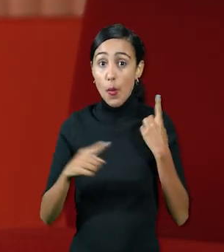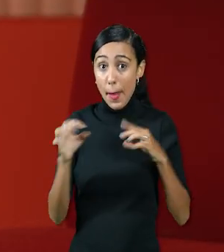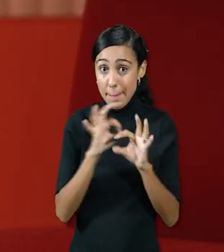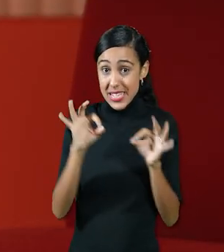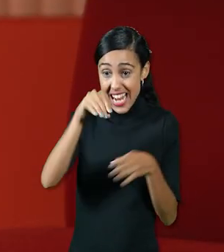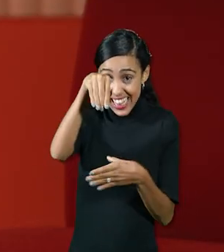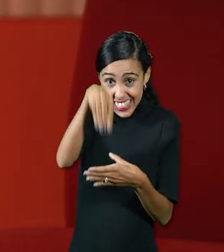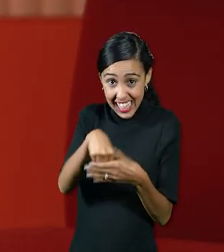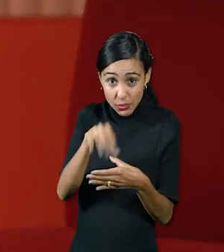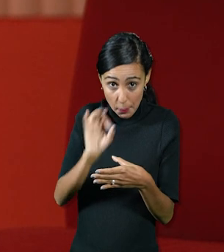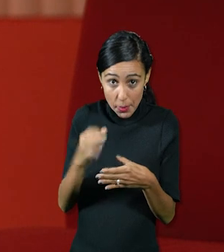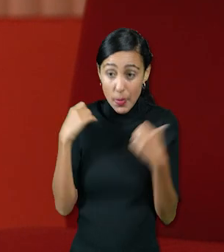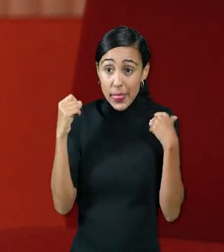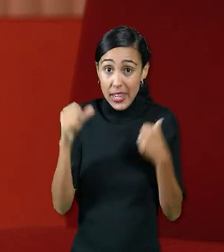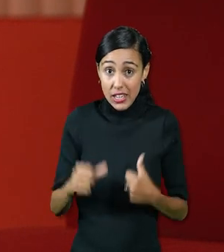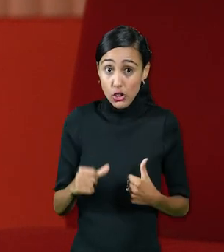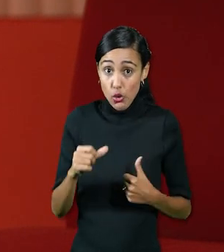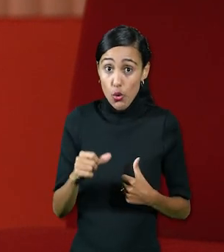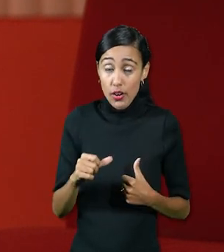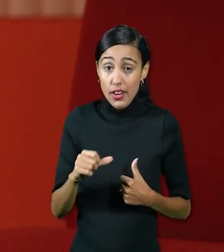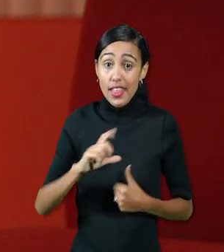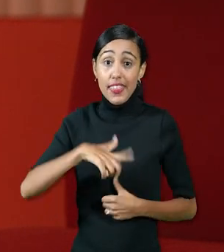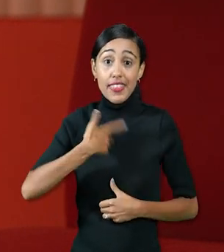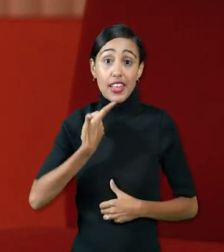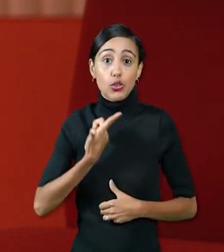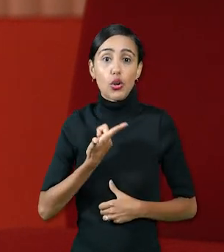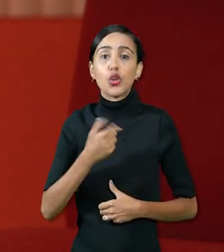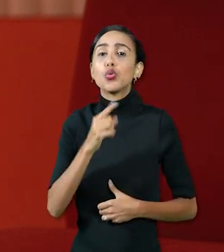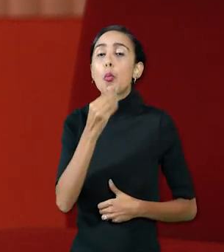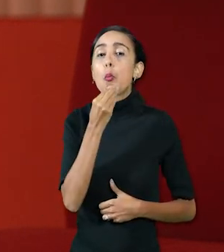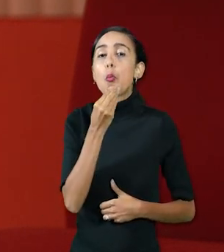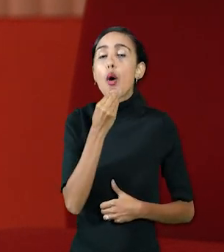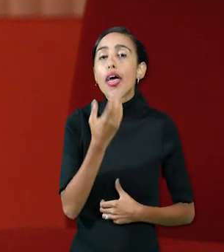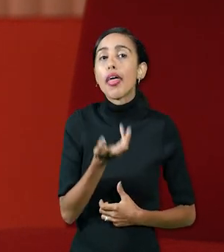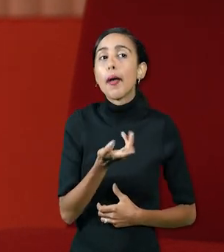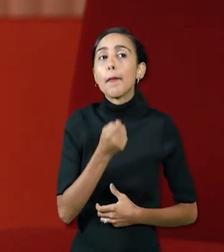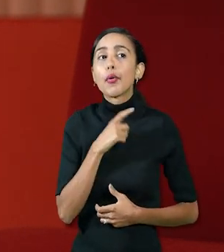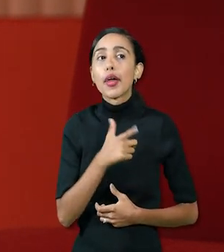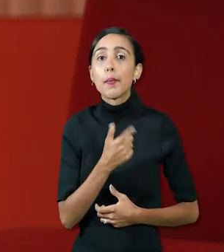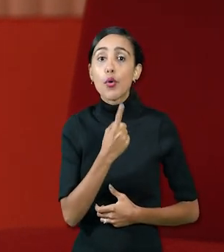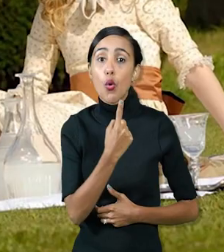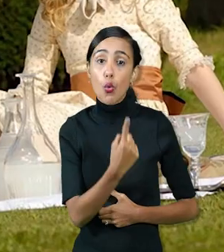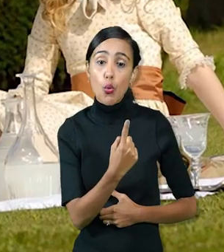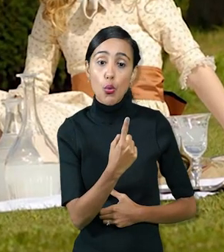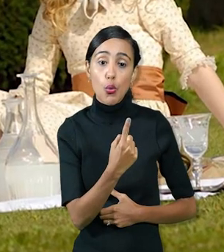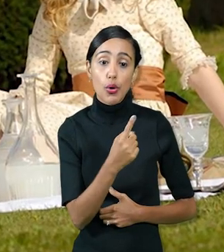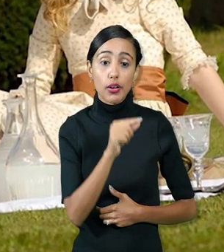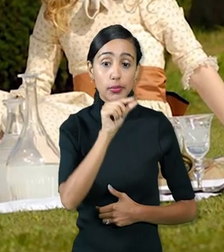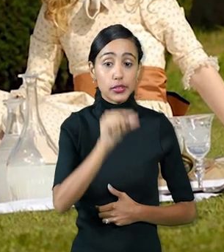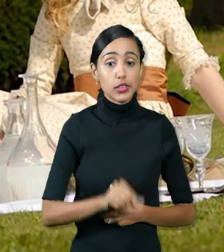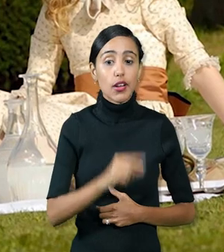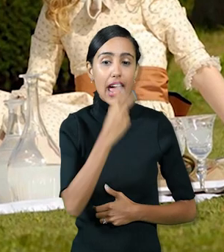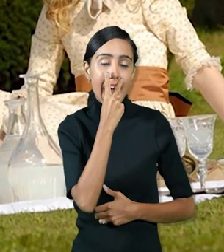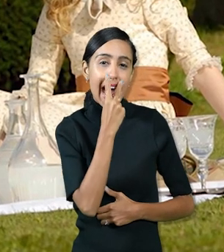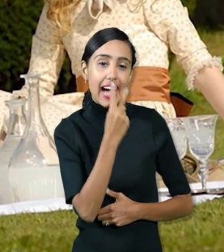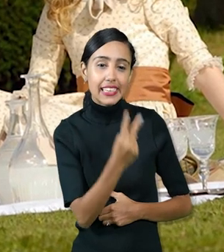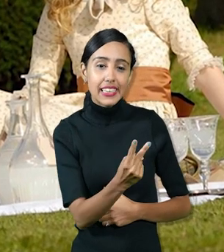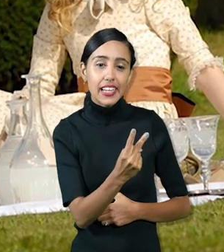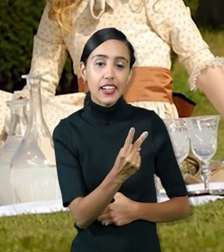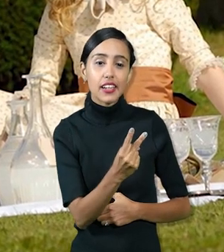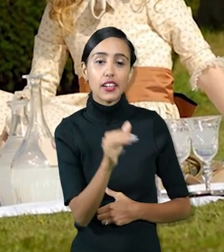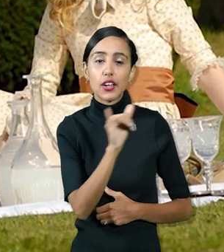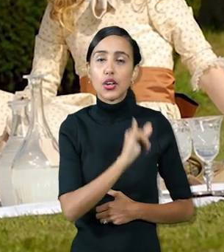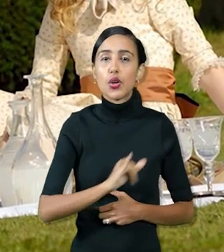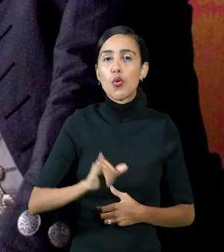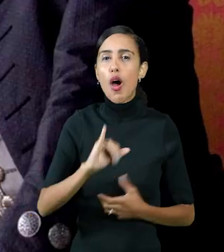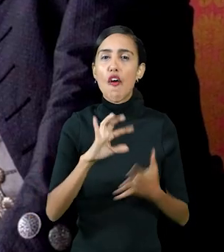dentro de la misma dirección de actores donde tú te puedes encontrar a uno de los coaches que se encarga digamos de trabajar